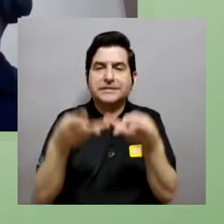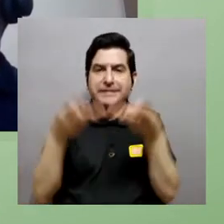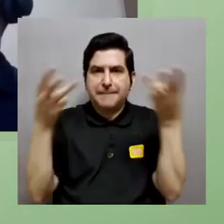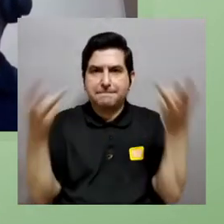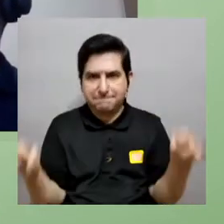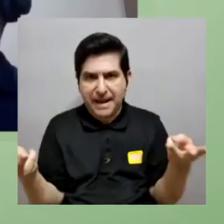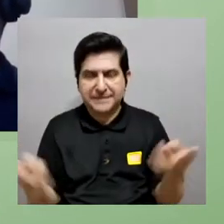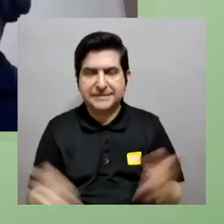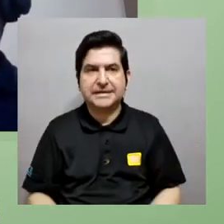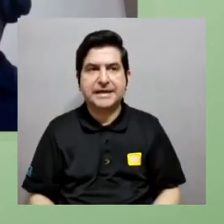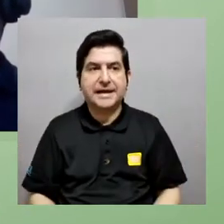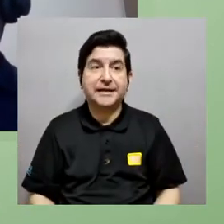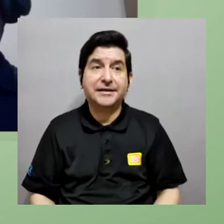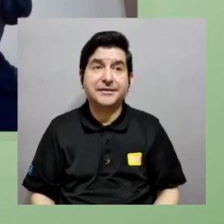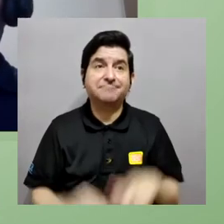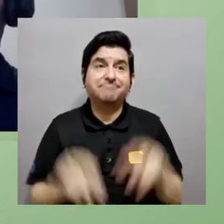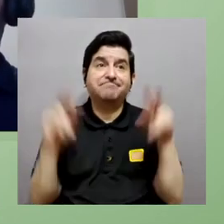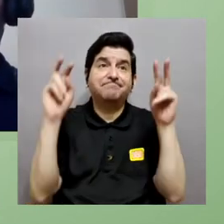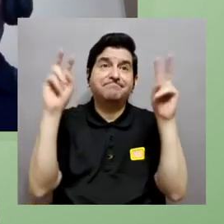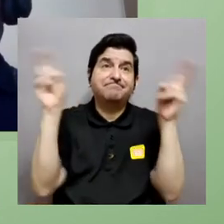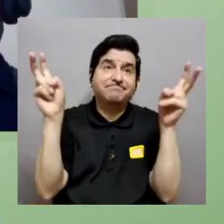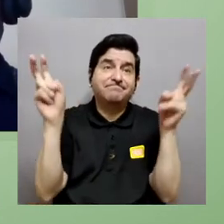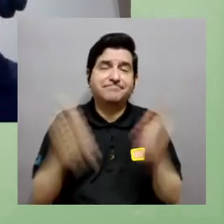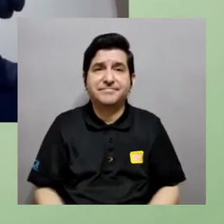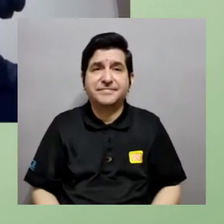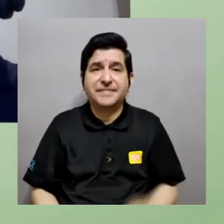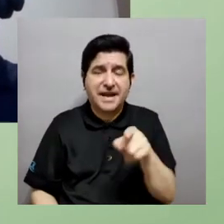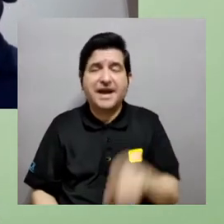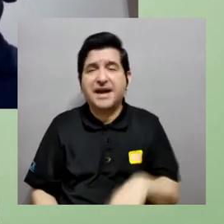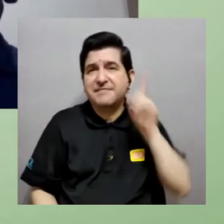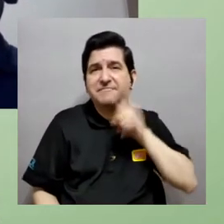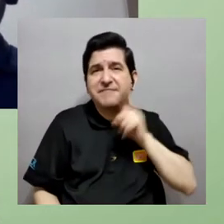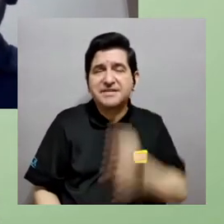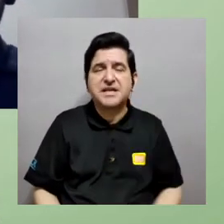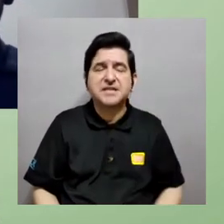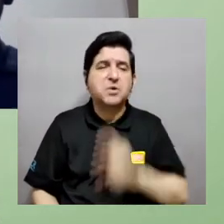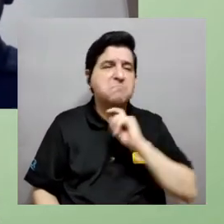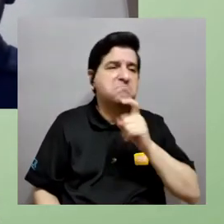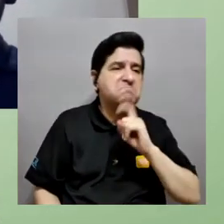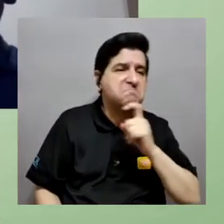presentan digamos versus un material que es así